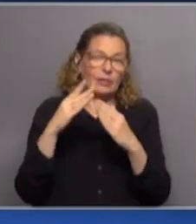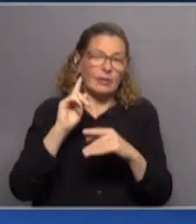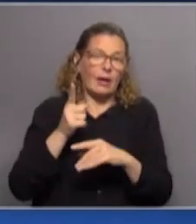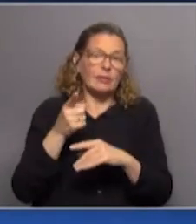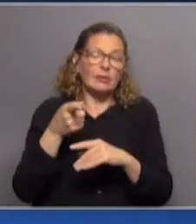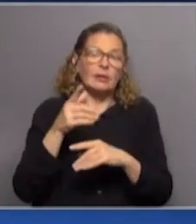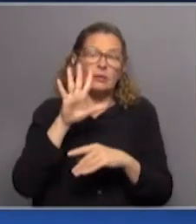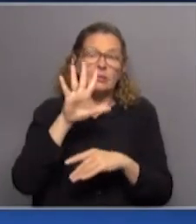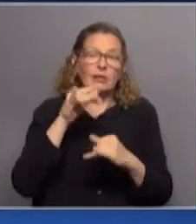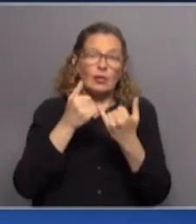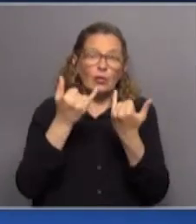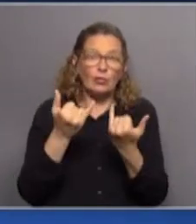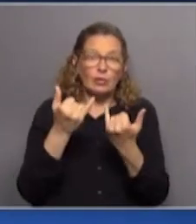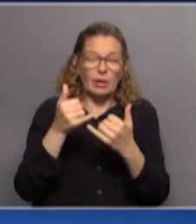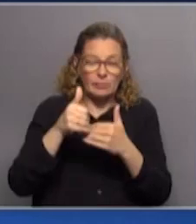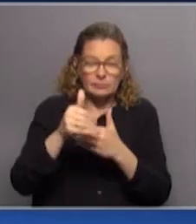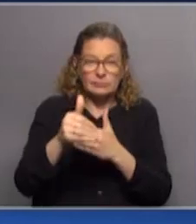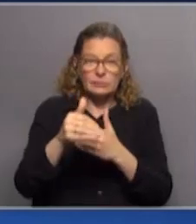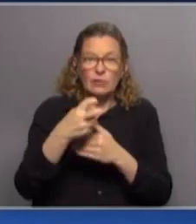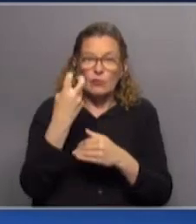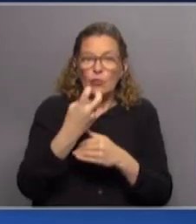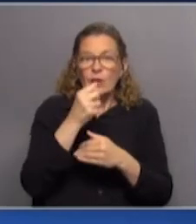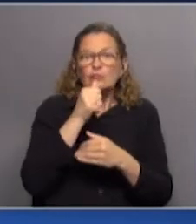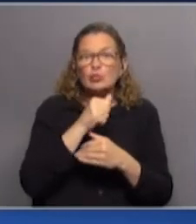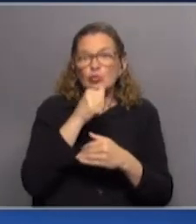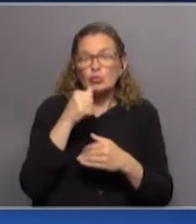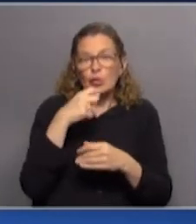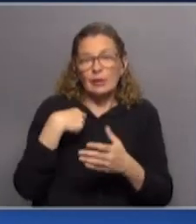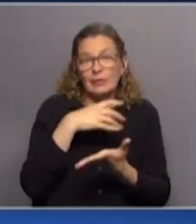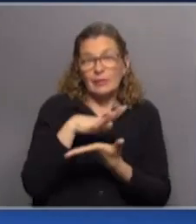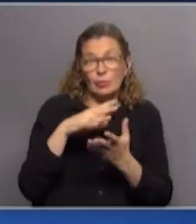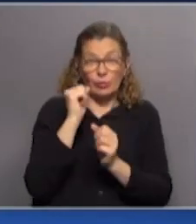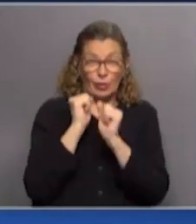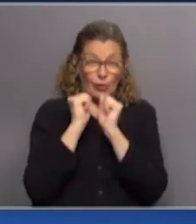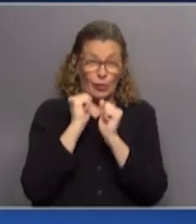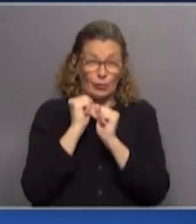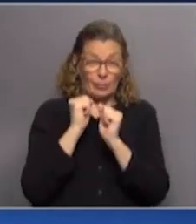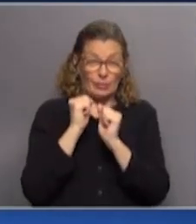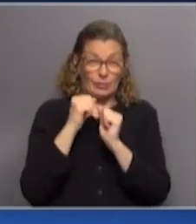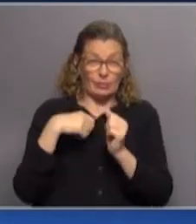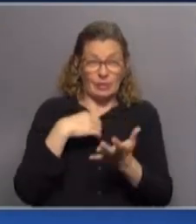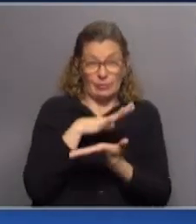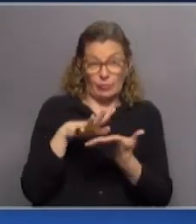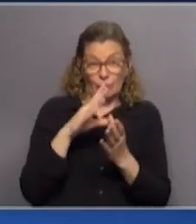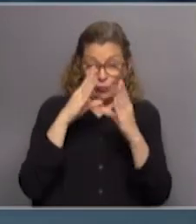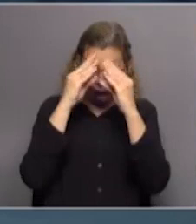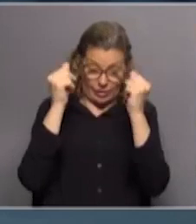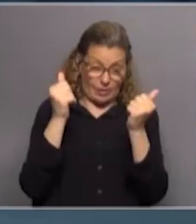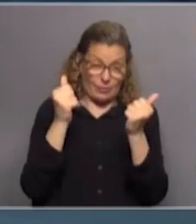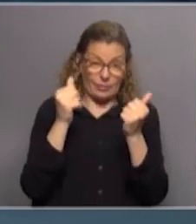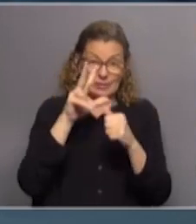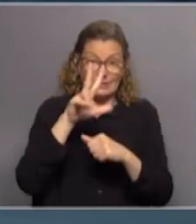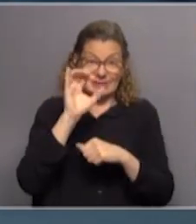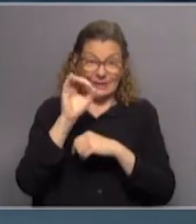que en cinco días corridos debía resolver la situación económica financiera, una situación que nos olvidemos, ya lo dijimos,